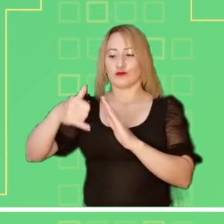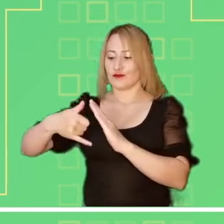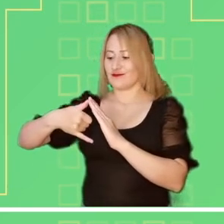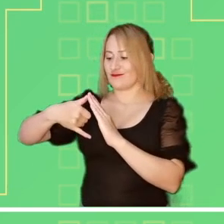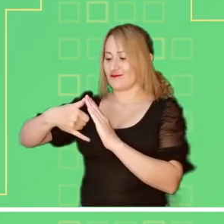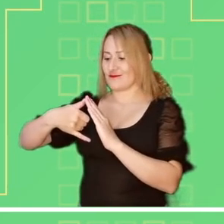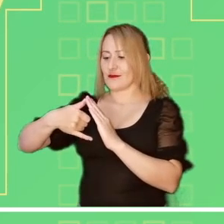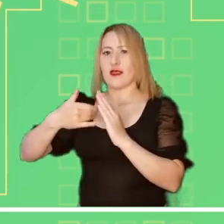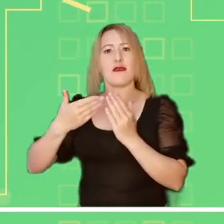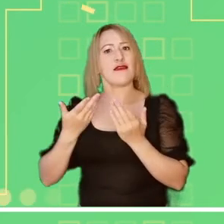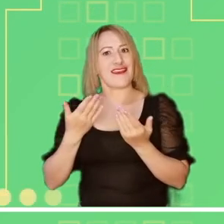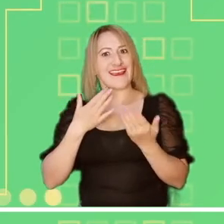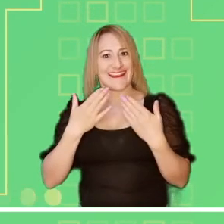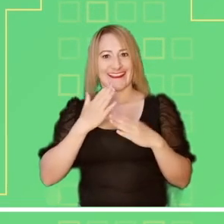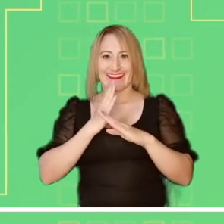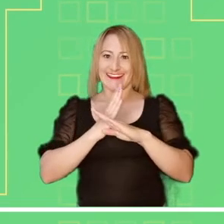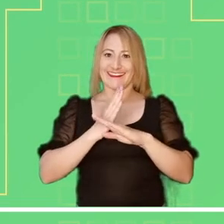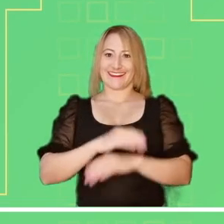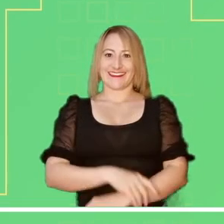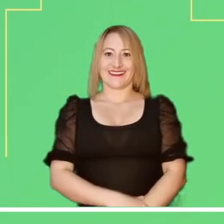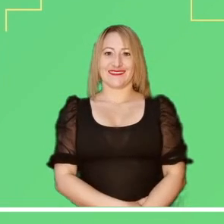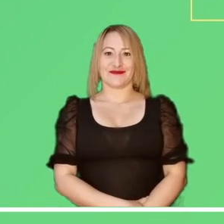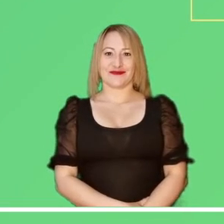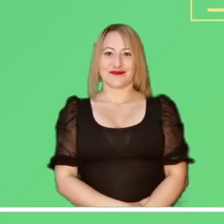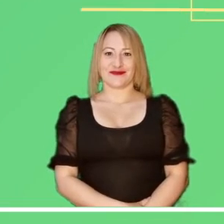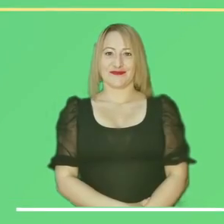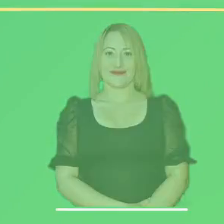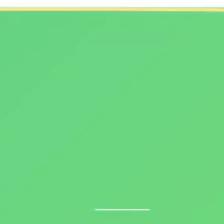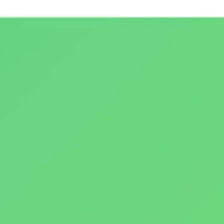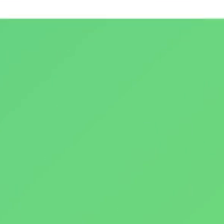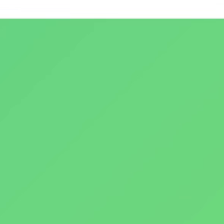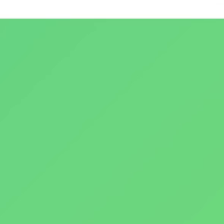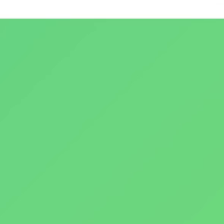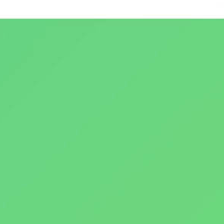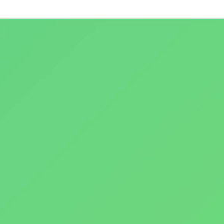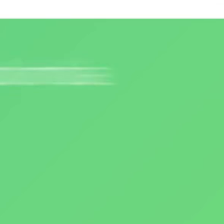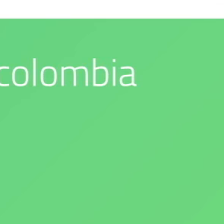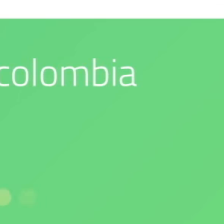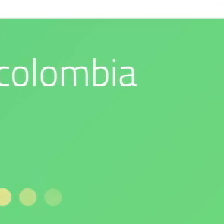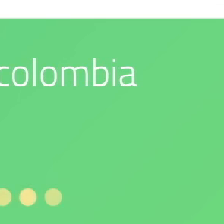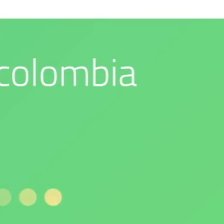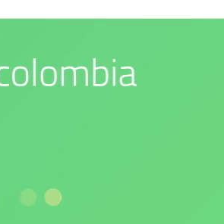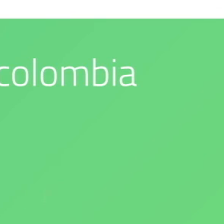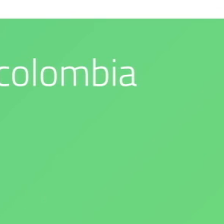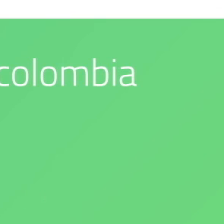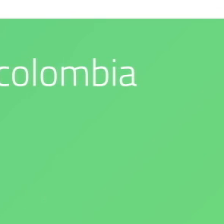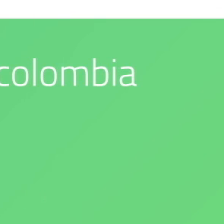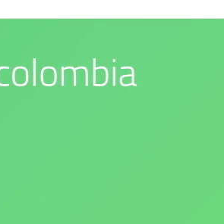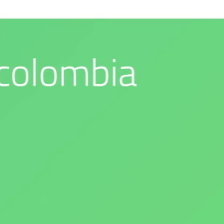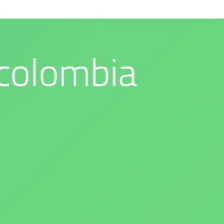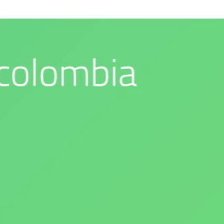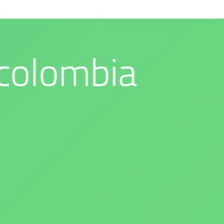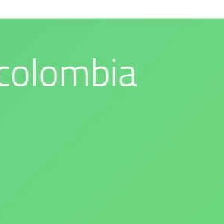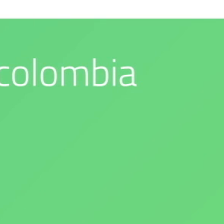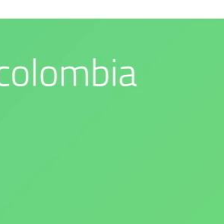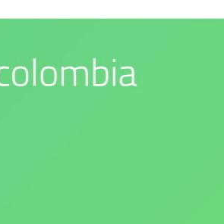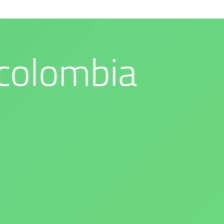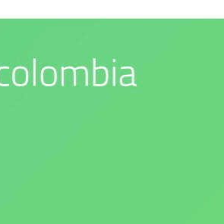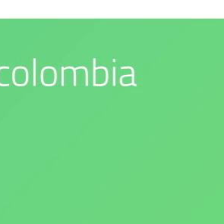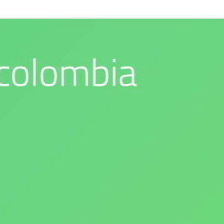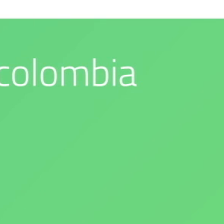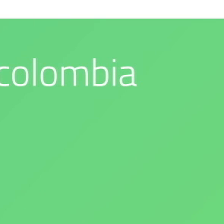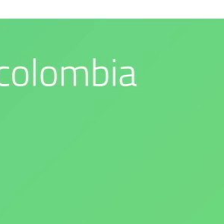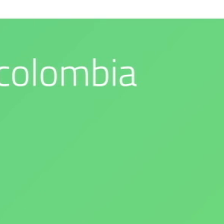Los esperamos en nuestras redes sociales. Nuestro compromiso es con el medio ambiente. IDEAM es confianza